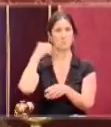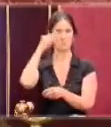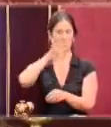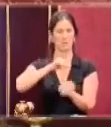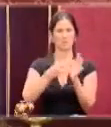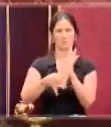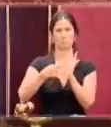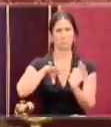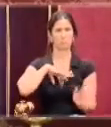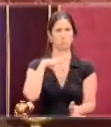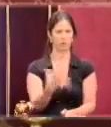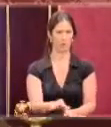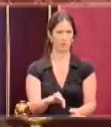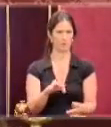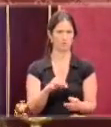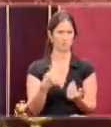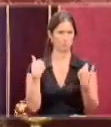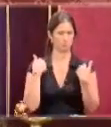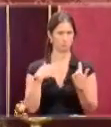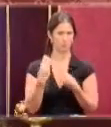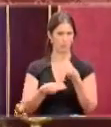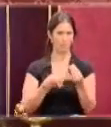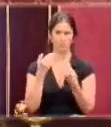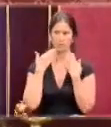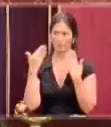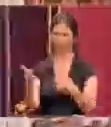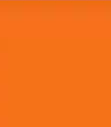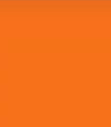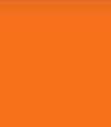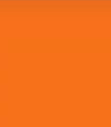cualificados y son bastante competentes. Muchas gracias.